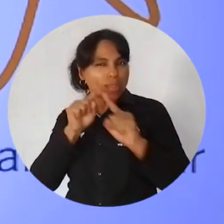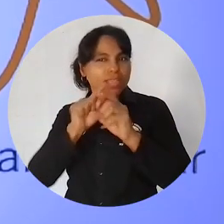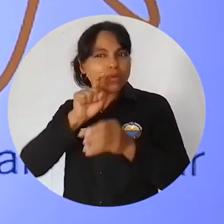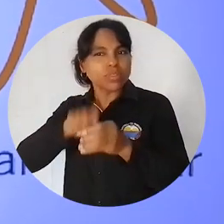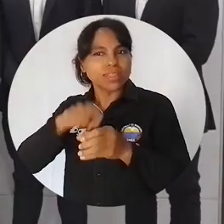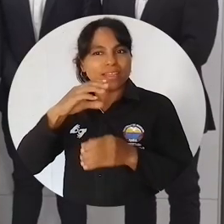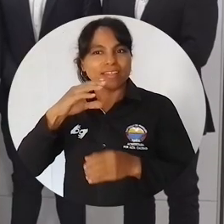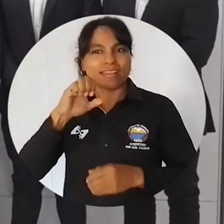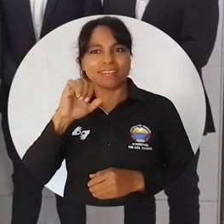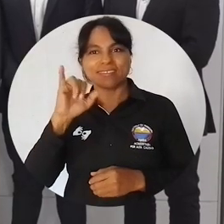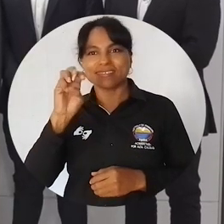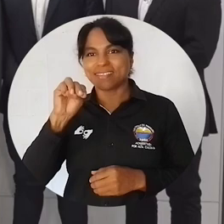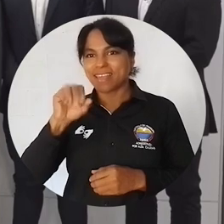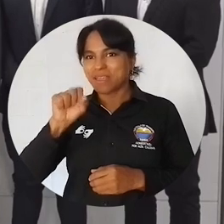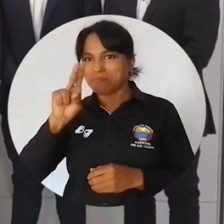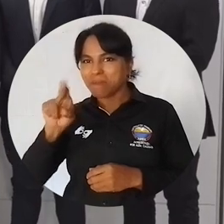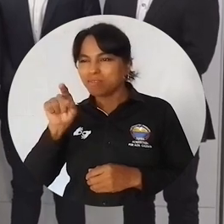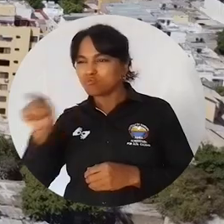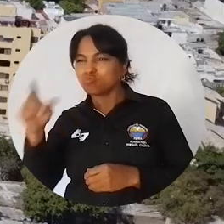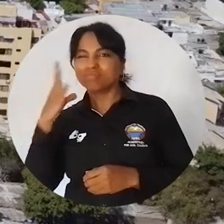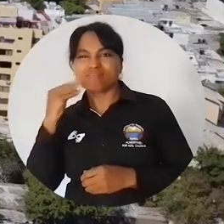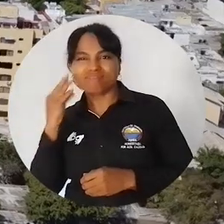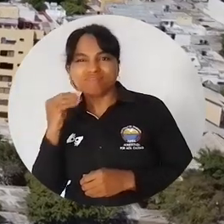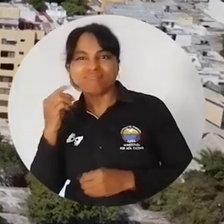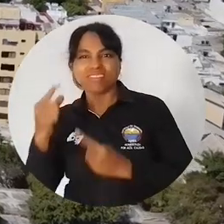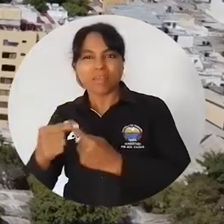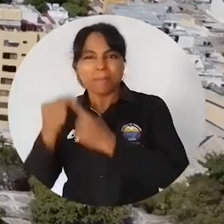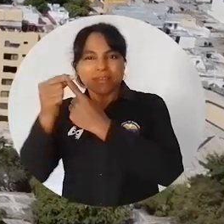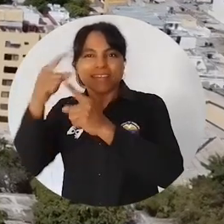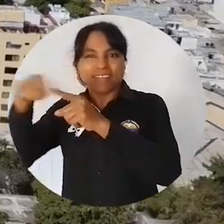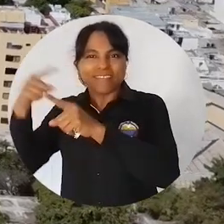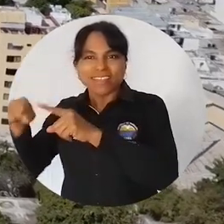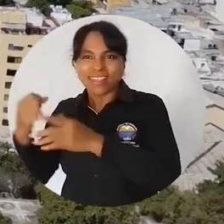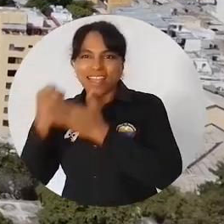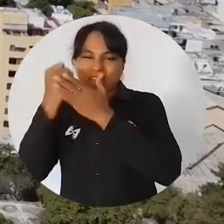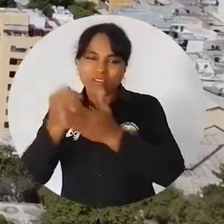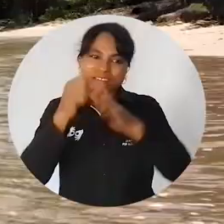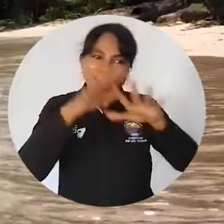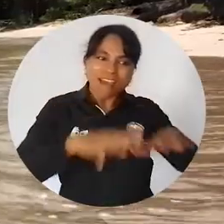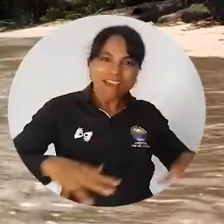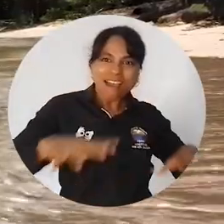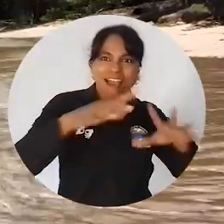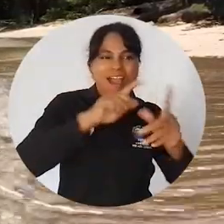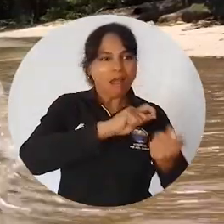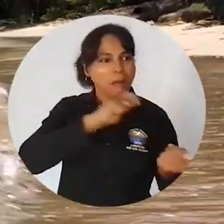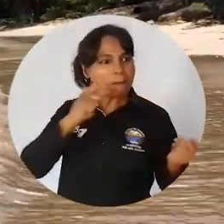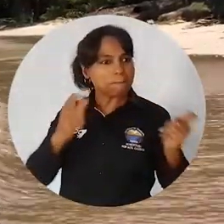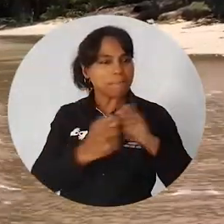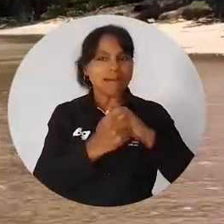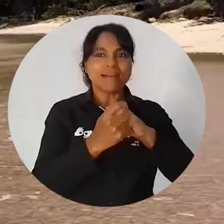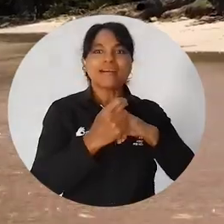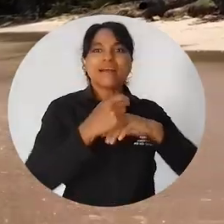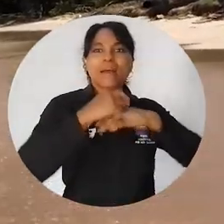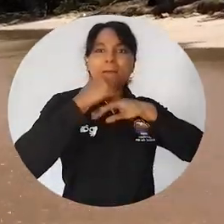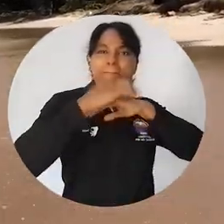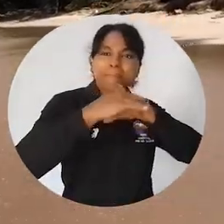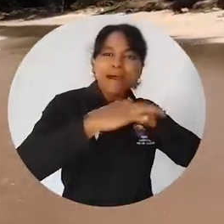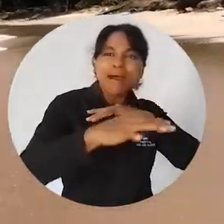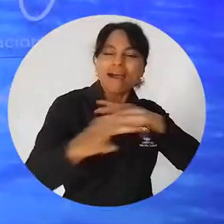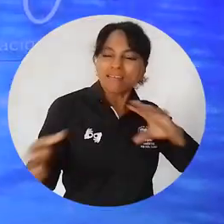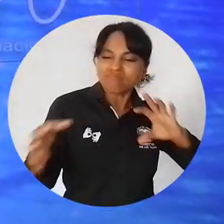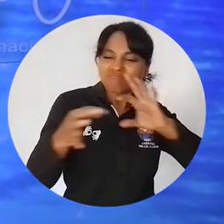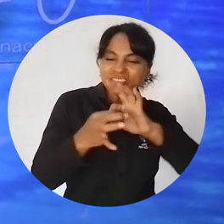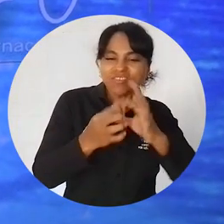visión de lograr una acción conjunta con los más expertos especialistas para la transformación del territorio. Será el mar el que siga uniendo